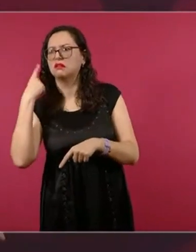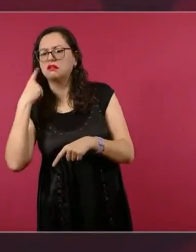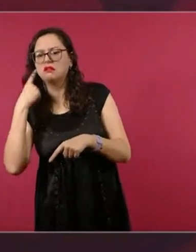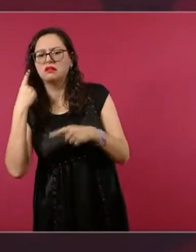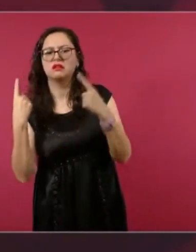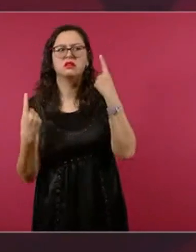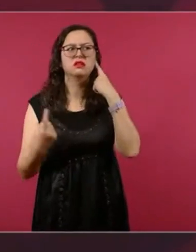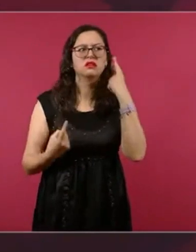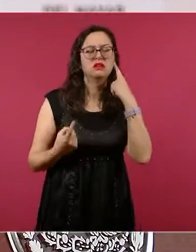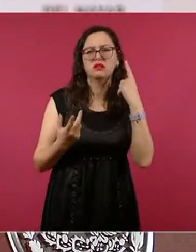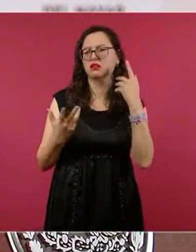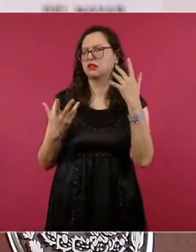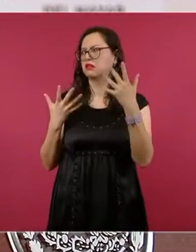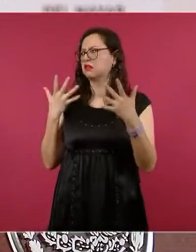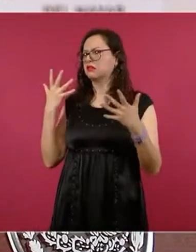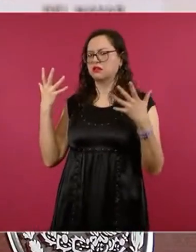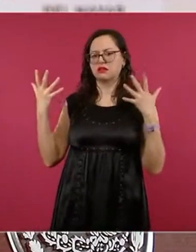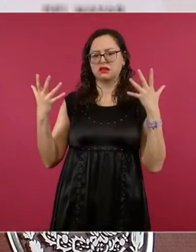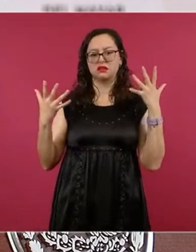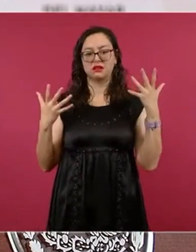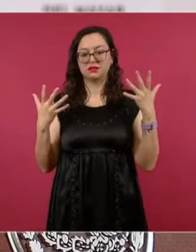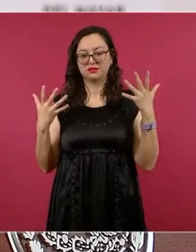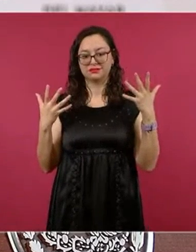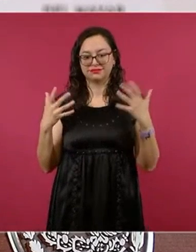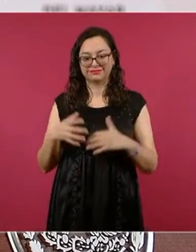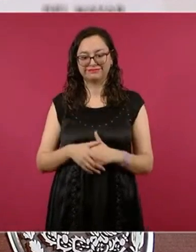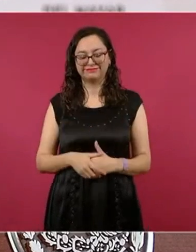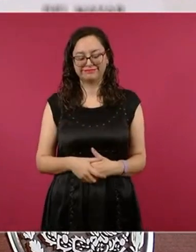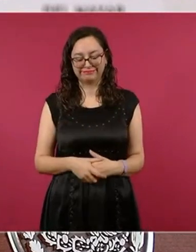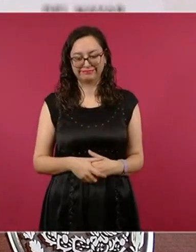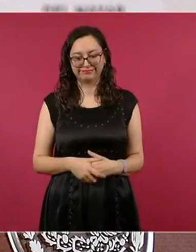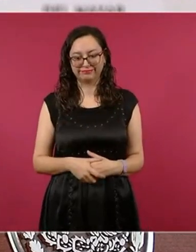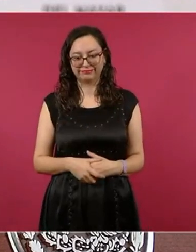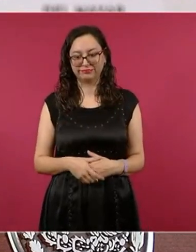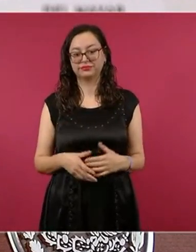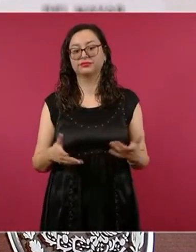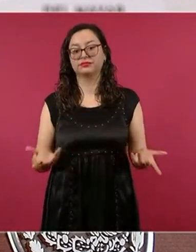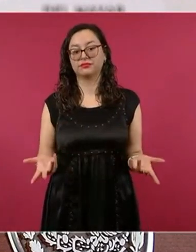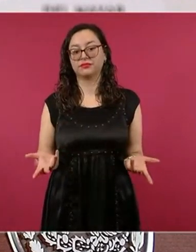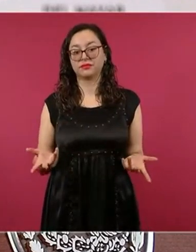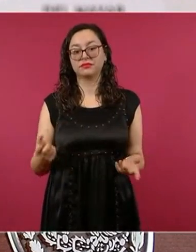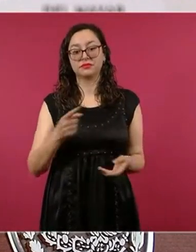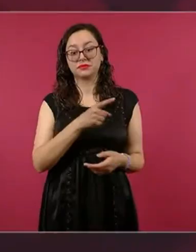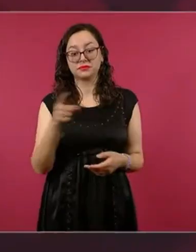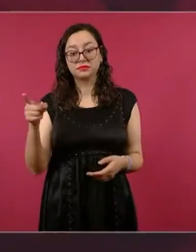ustedes creen que los mexicanos,